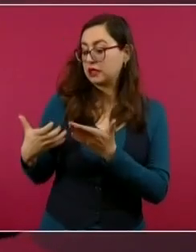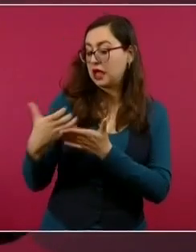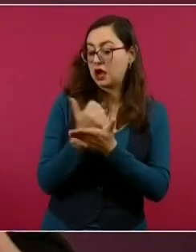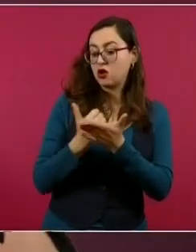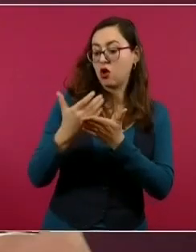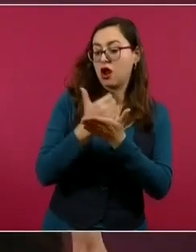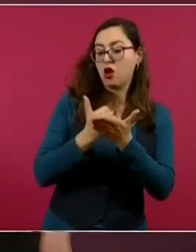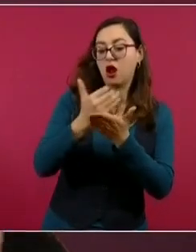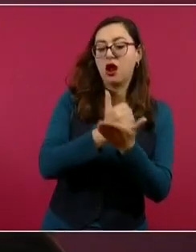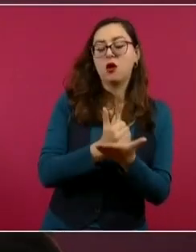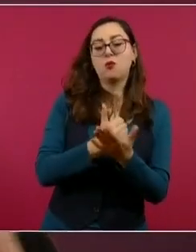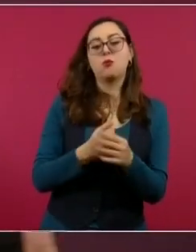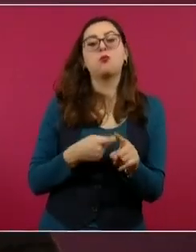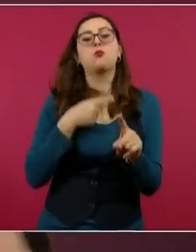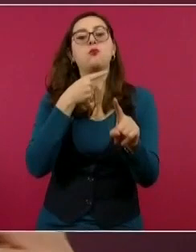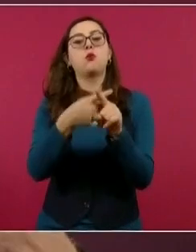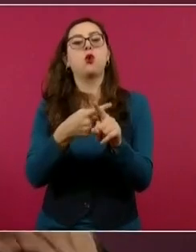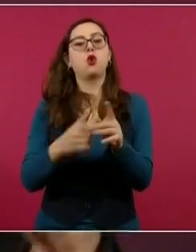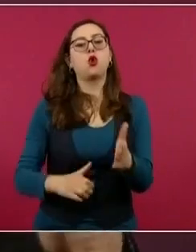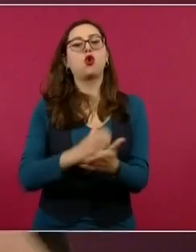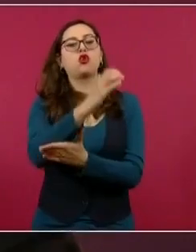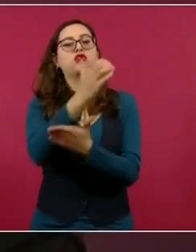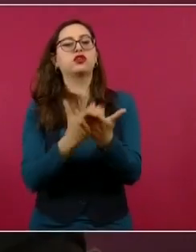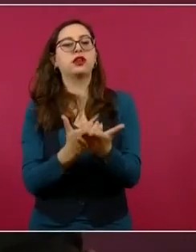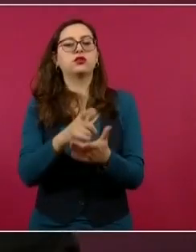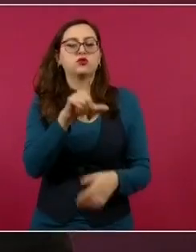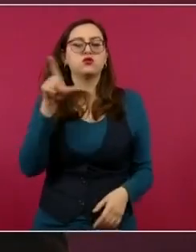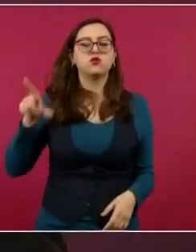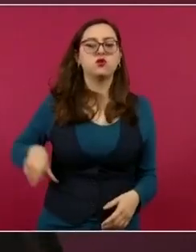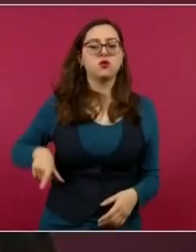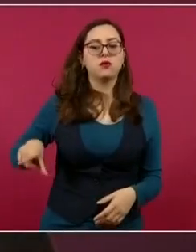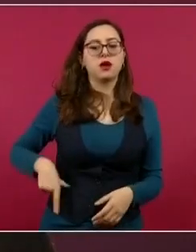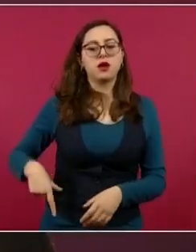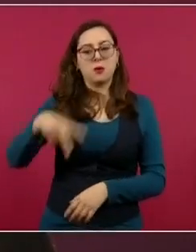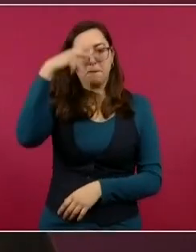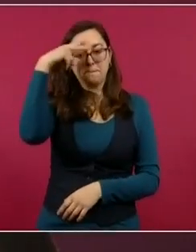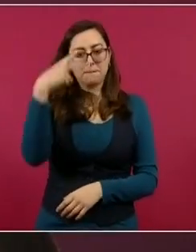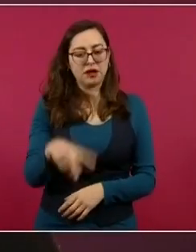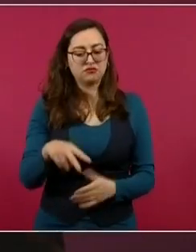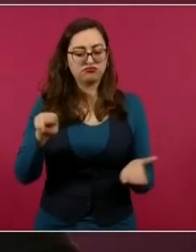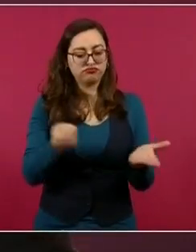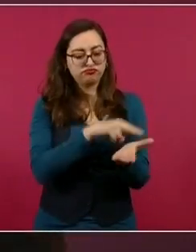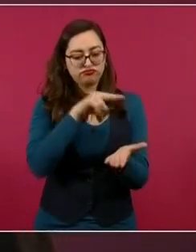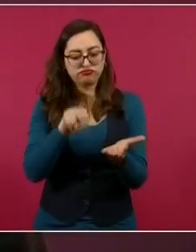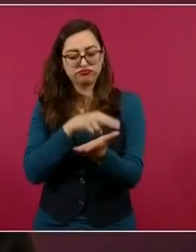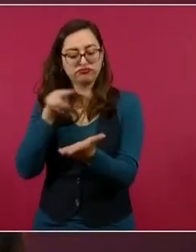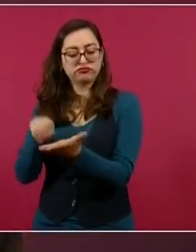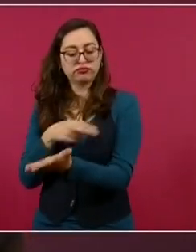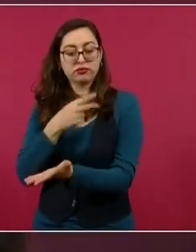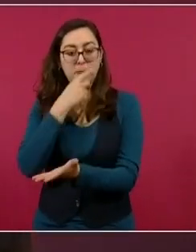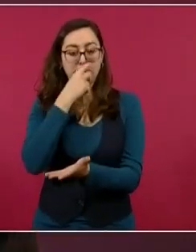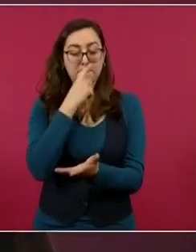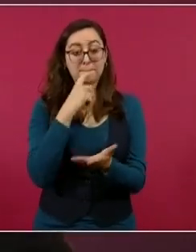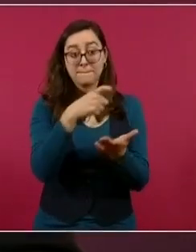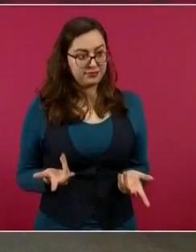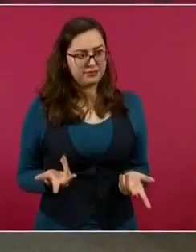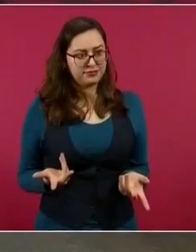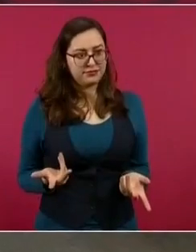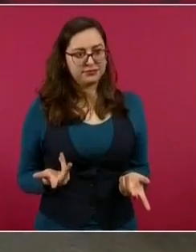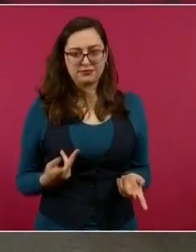que son bienes adquiridos